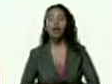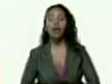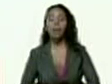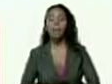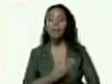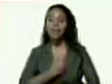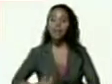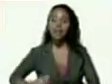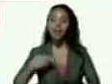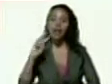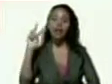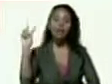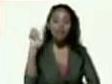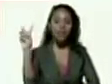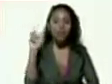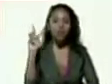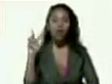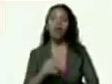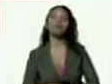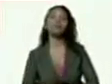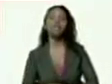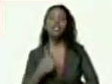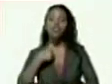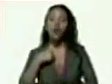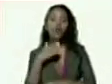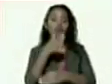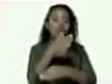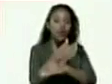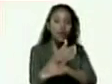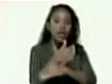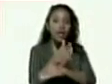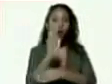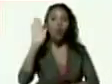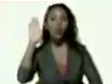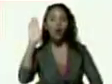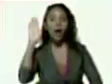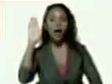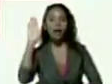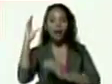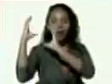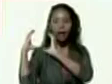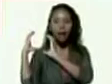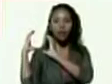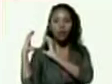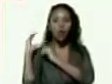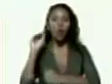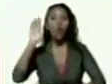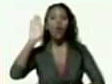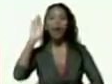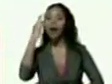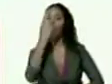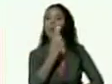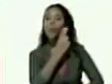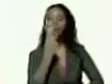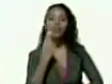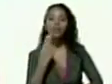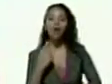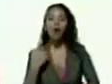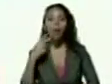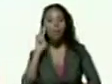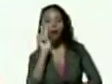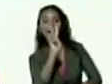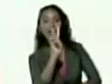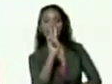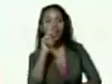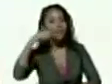y fui a jurar el cargo fui a jurar el compromiso vamos a ver un video